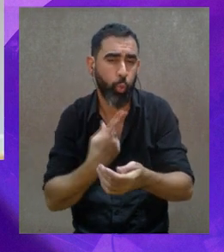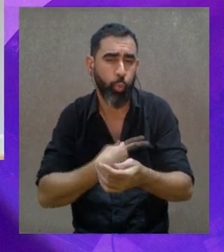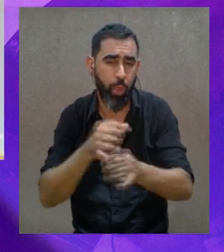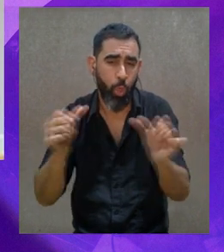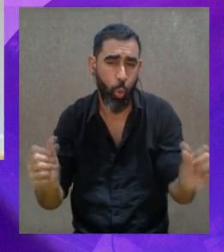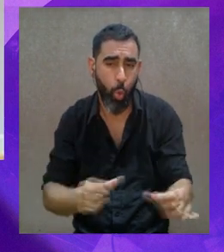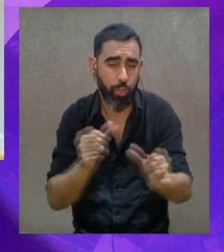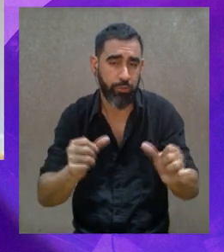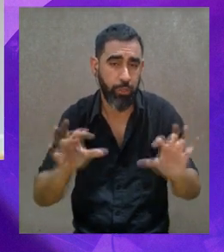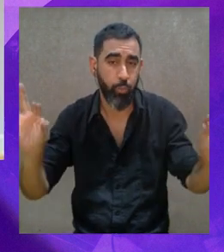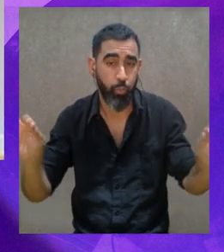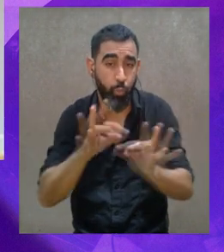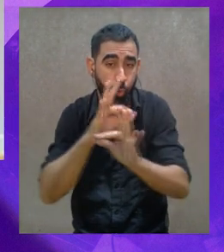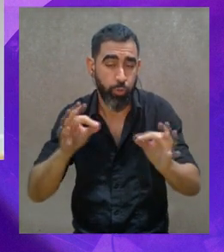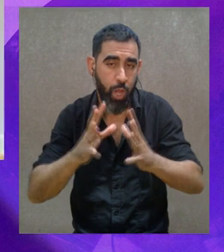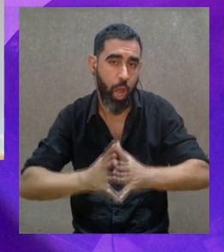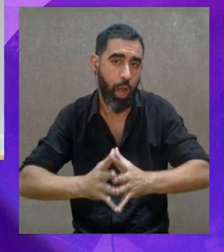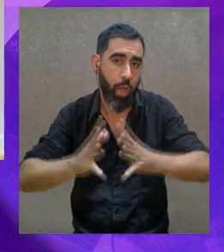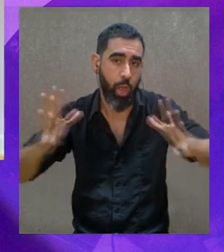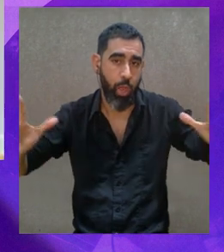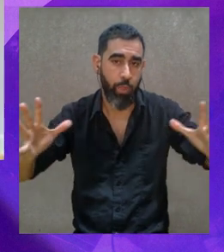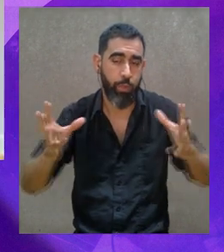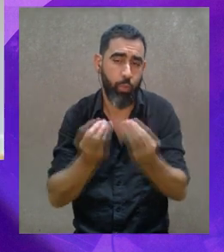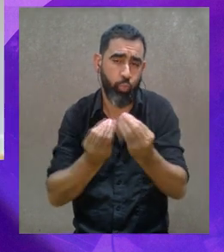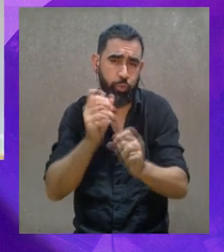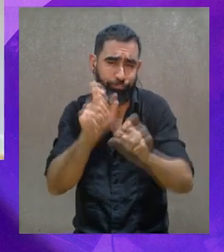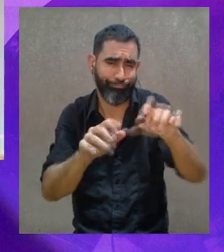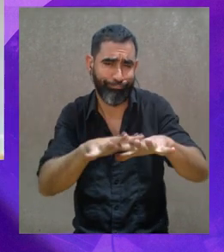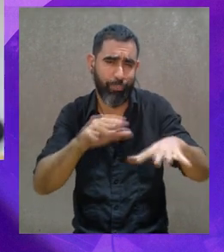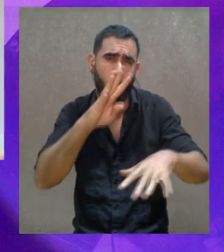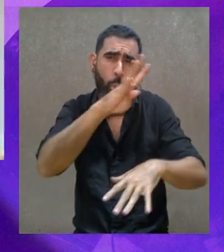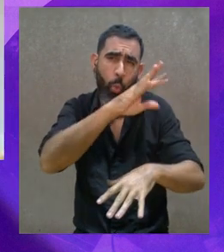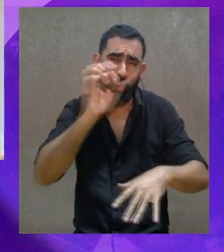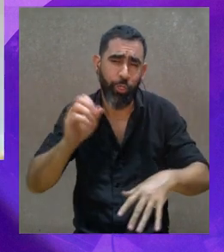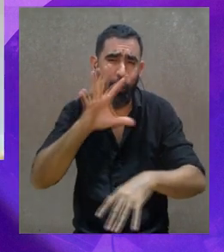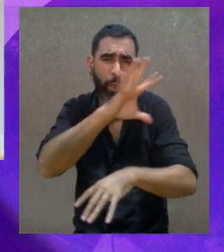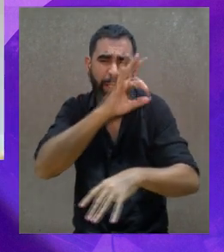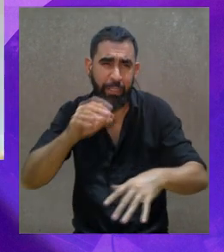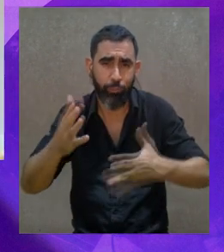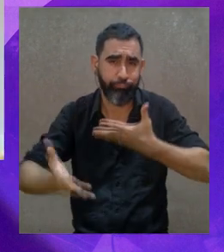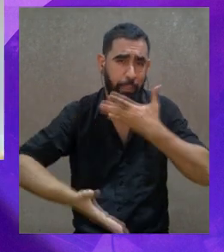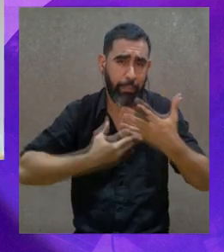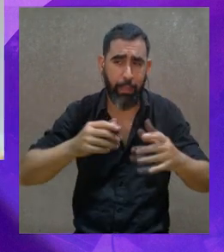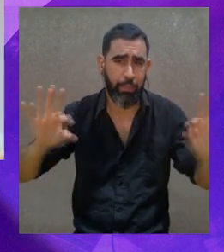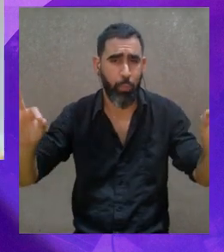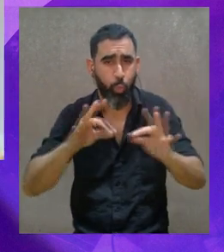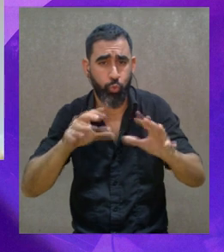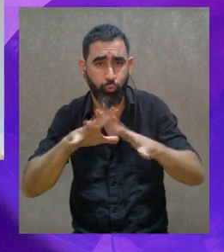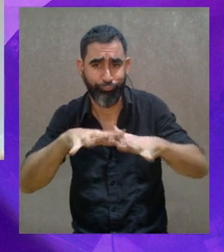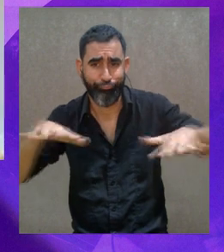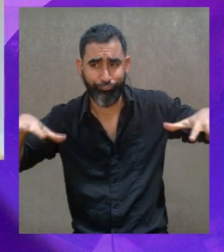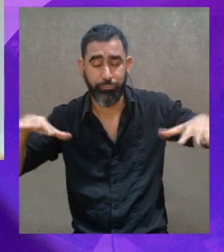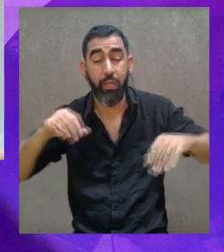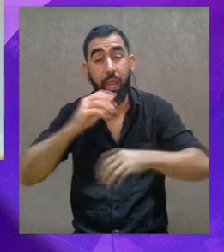si bien nosotros estamos como muy acostumbrados a hacer estos conciertos muy grandes, ¿no? Con 400, 500 arriba del